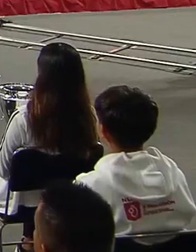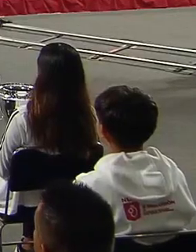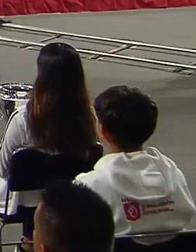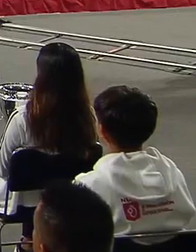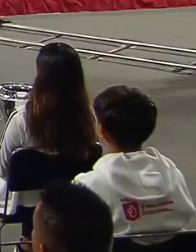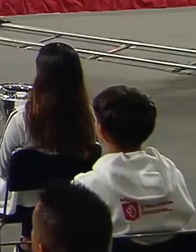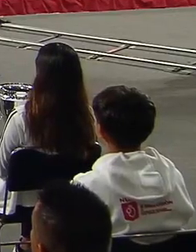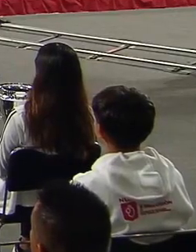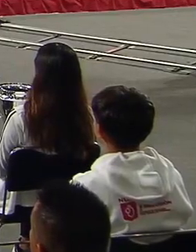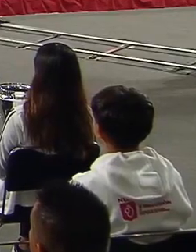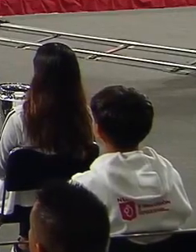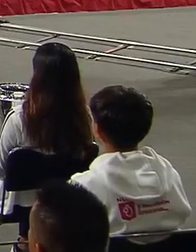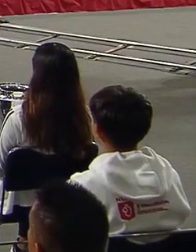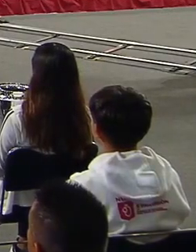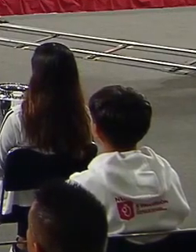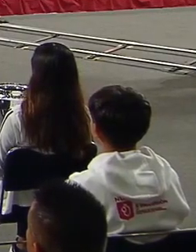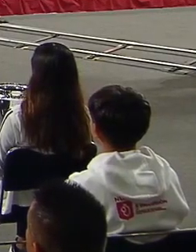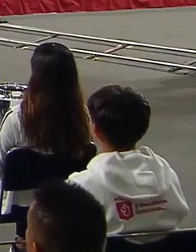¡Felicidades México!